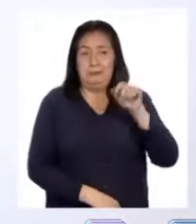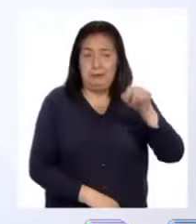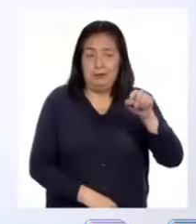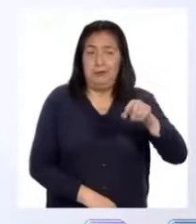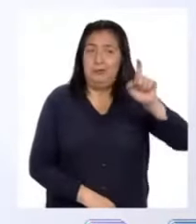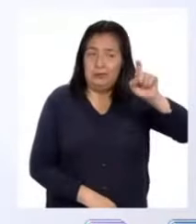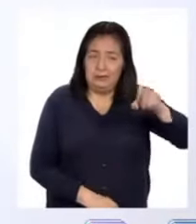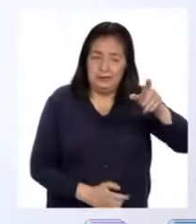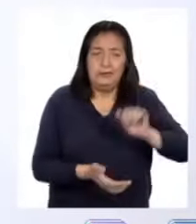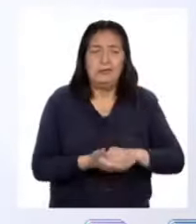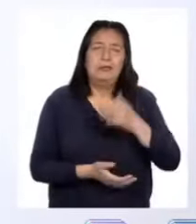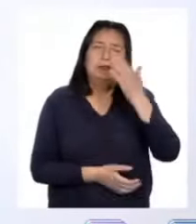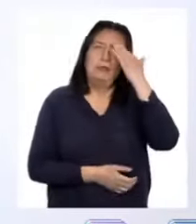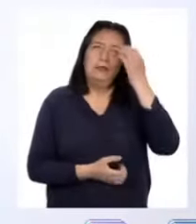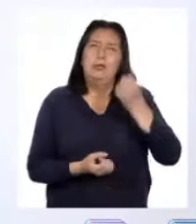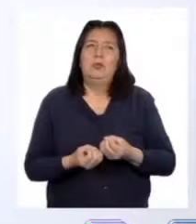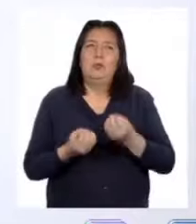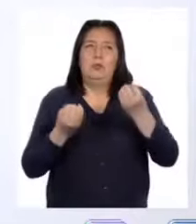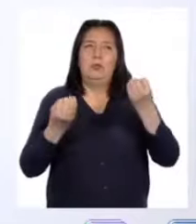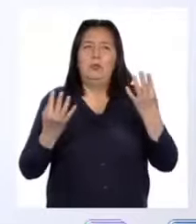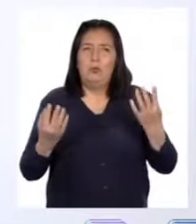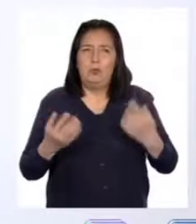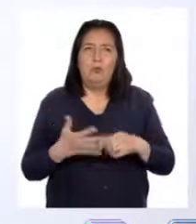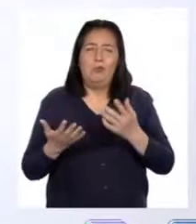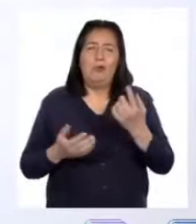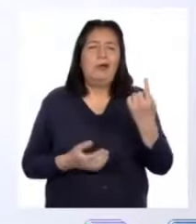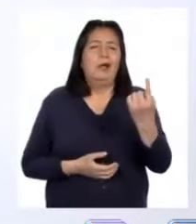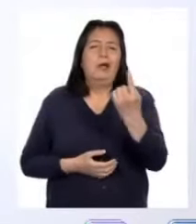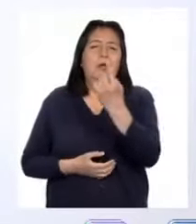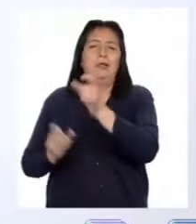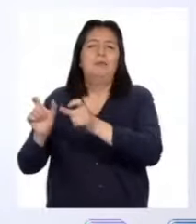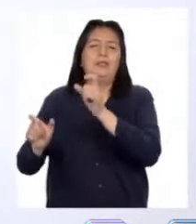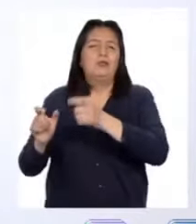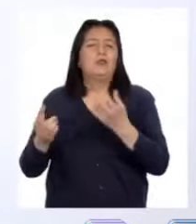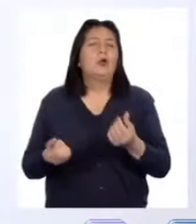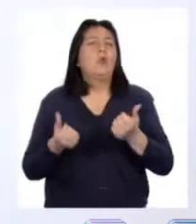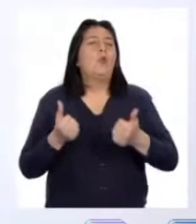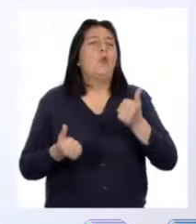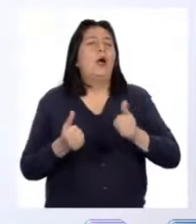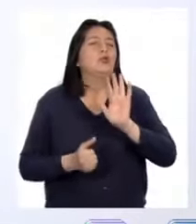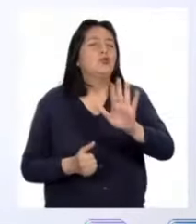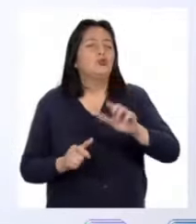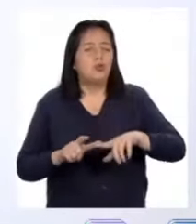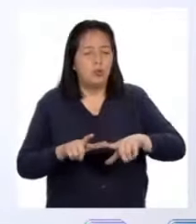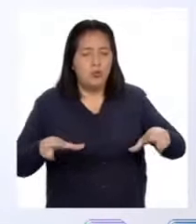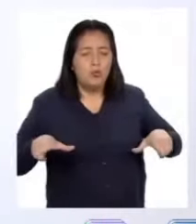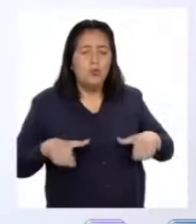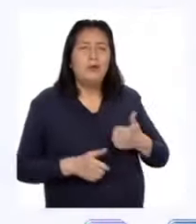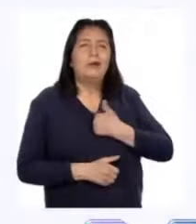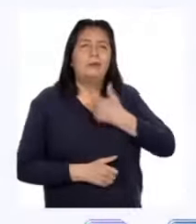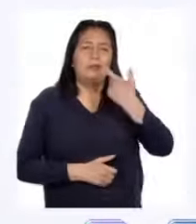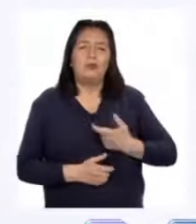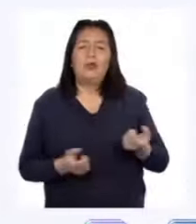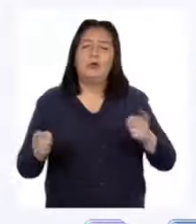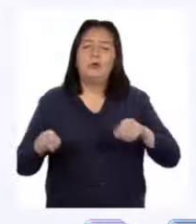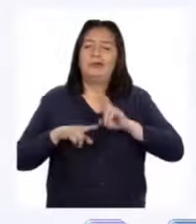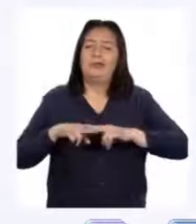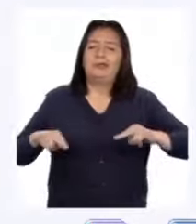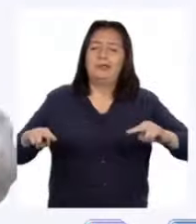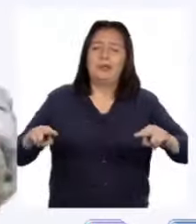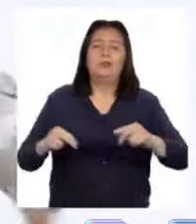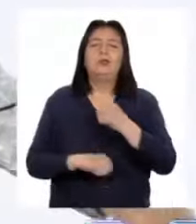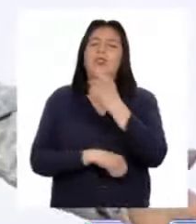eso es necesario calcular el espacio personal de cada una de las chicas y los chicos al estar en la mesa. Yo